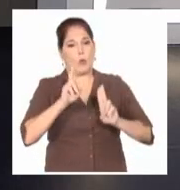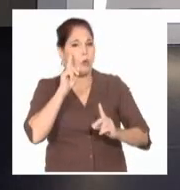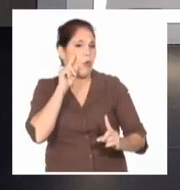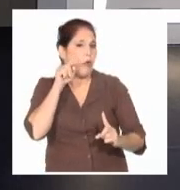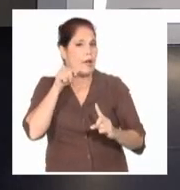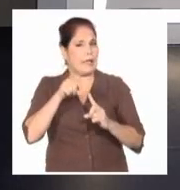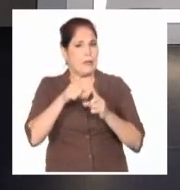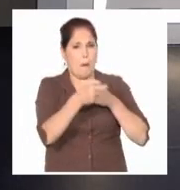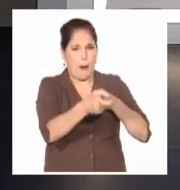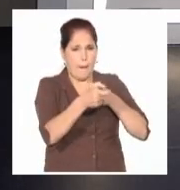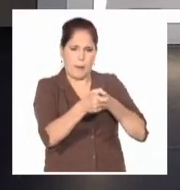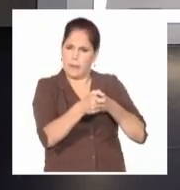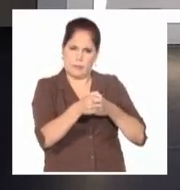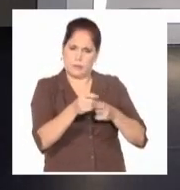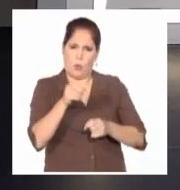de la Carta de las Naciones Unidas.